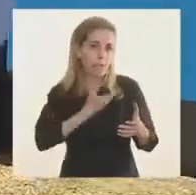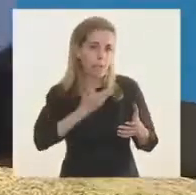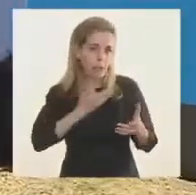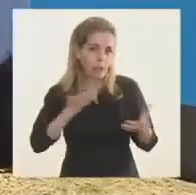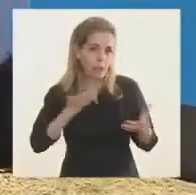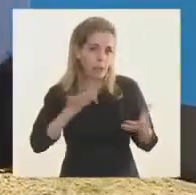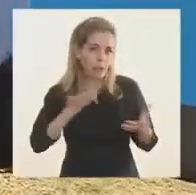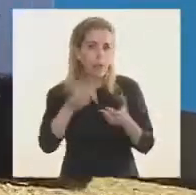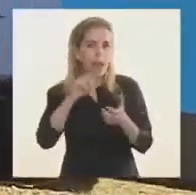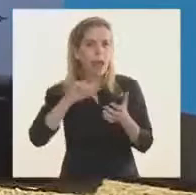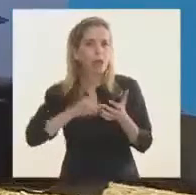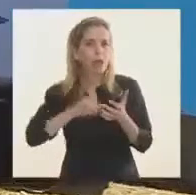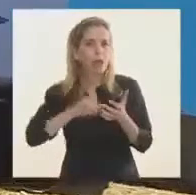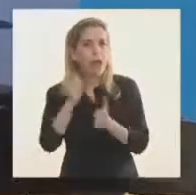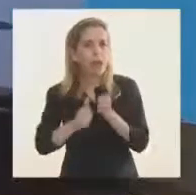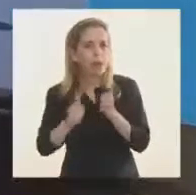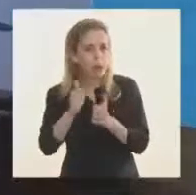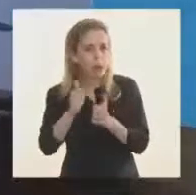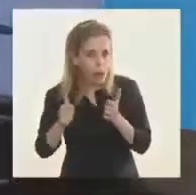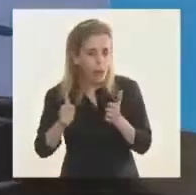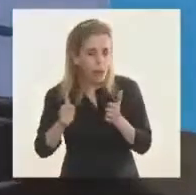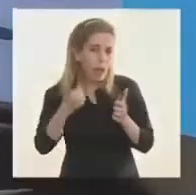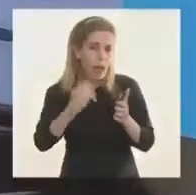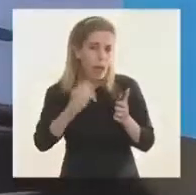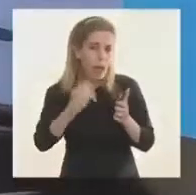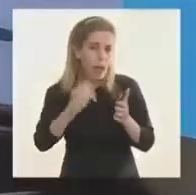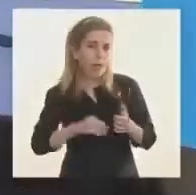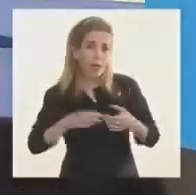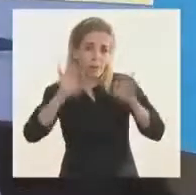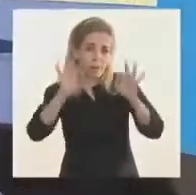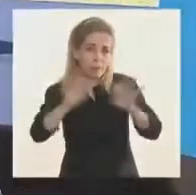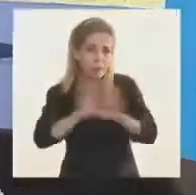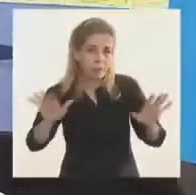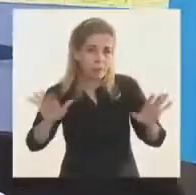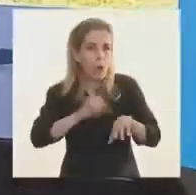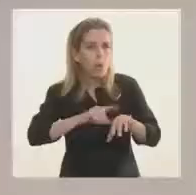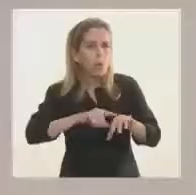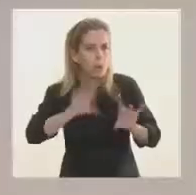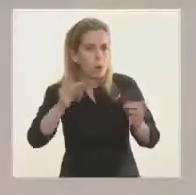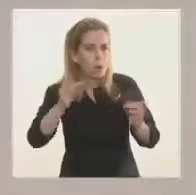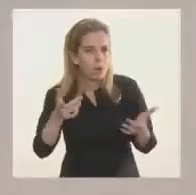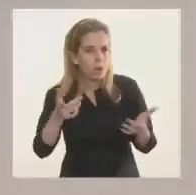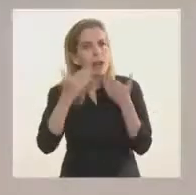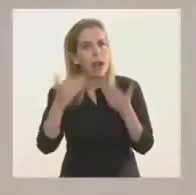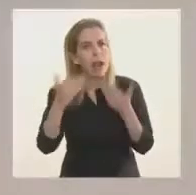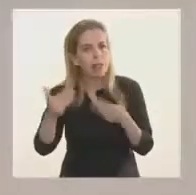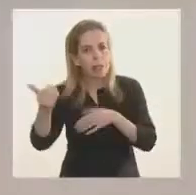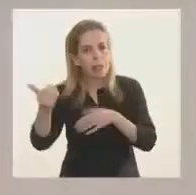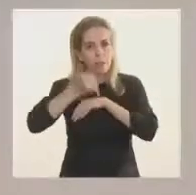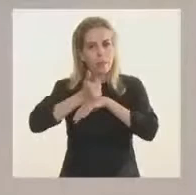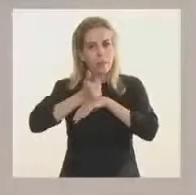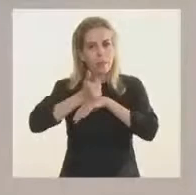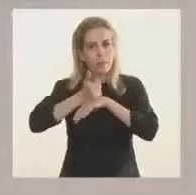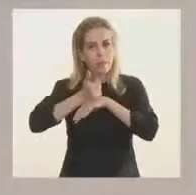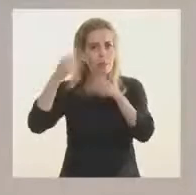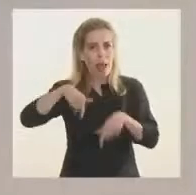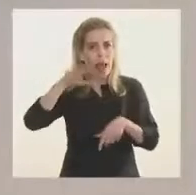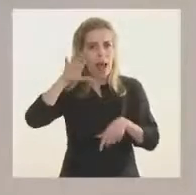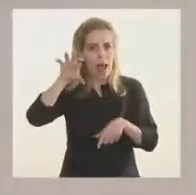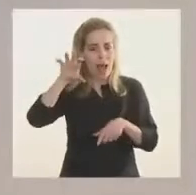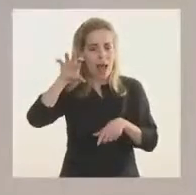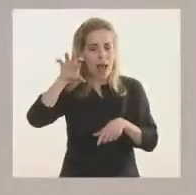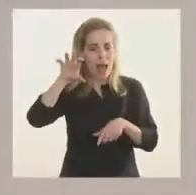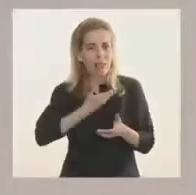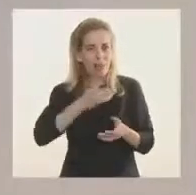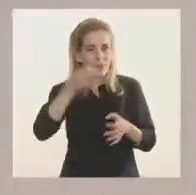para Rosario en particular y para la Argentina entera, estando aquí, en Santa Fe, en Rosario,